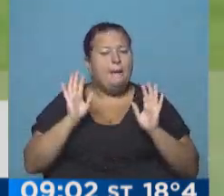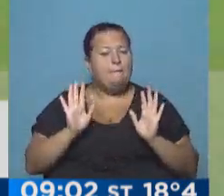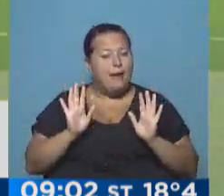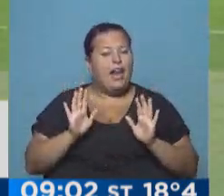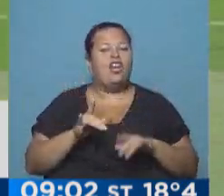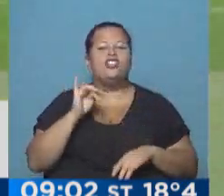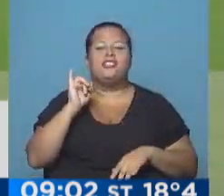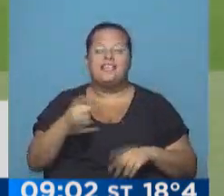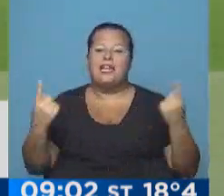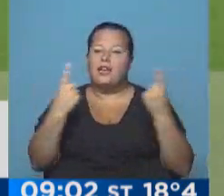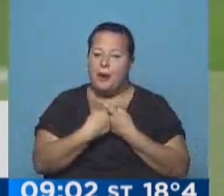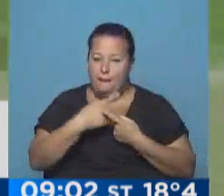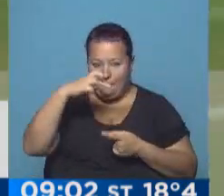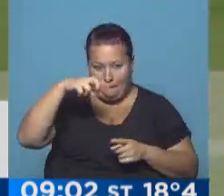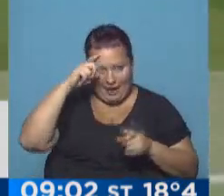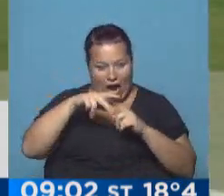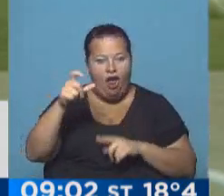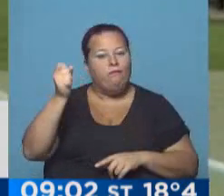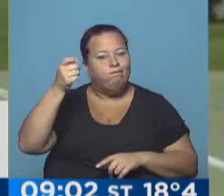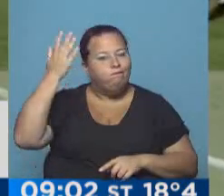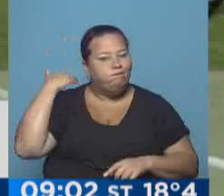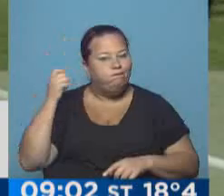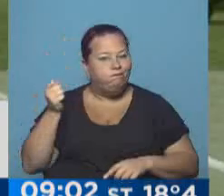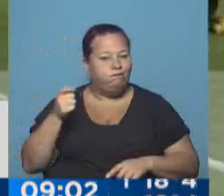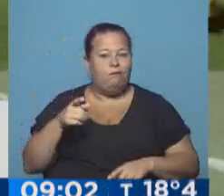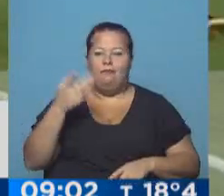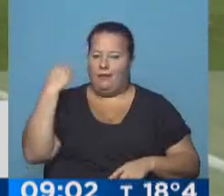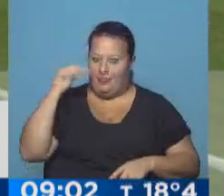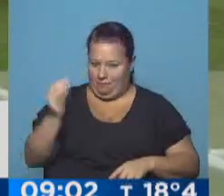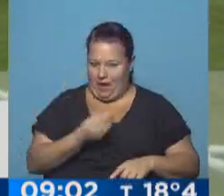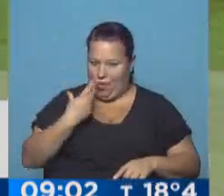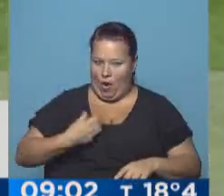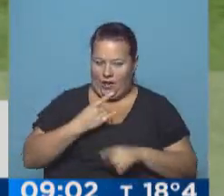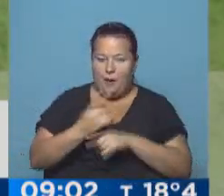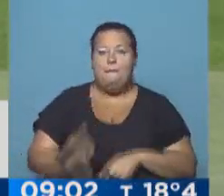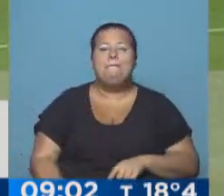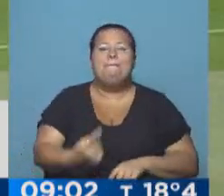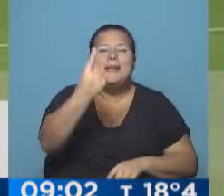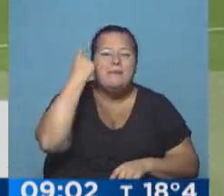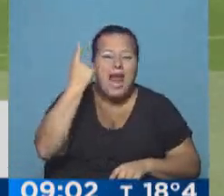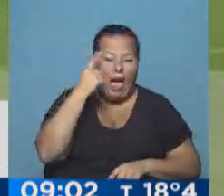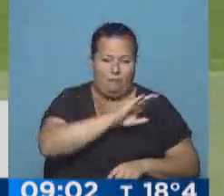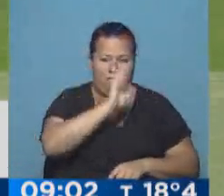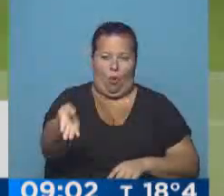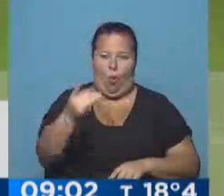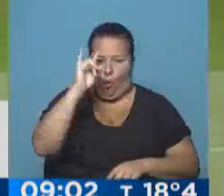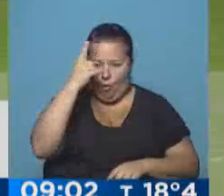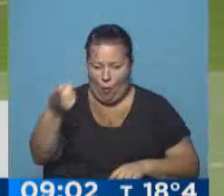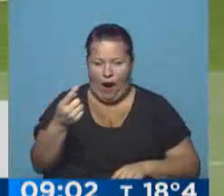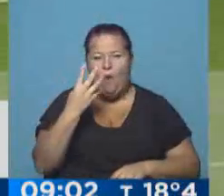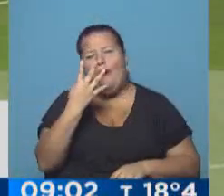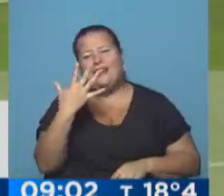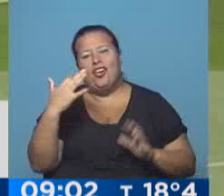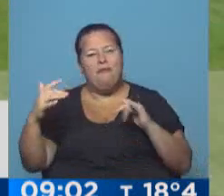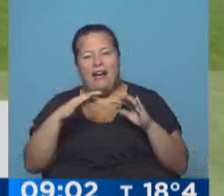sin enfrentamientos con Peñarol, en los que no le fue bien al globo. Ayer fue el primer triunfo en 4 o 5